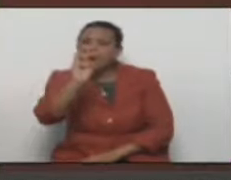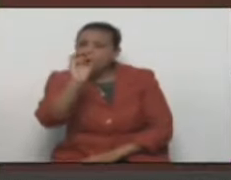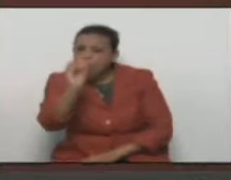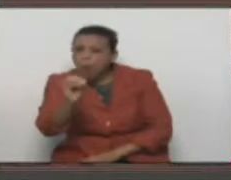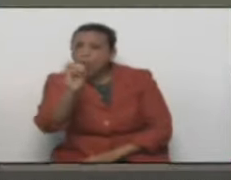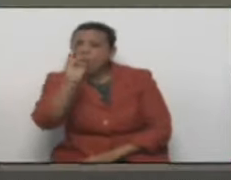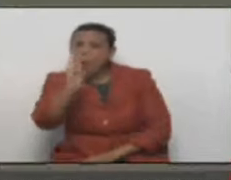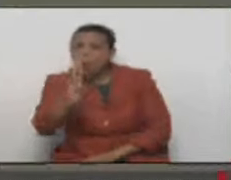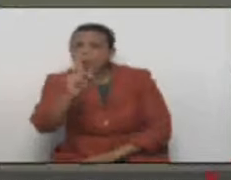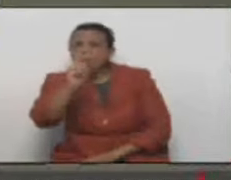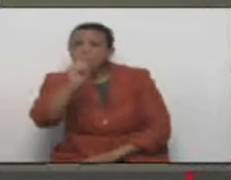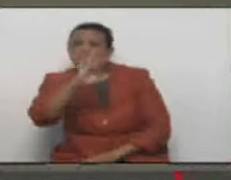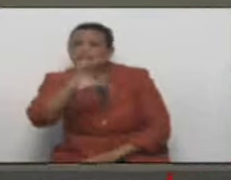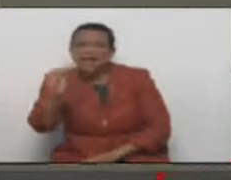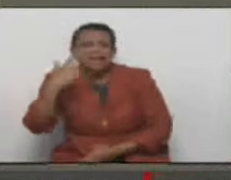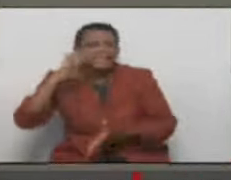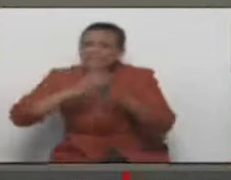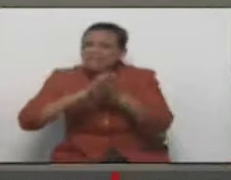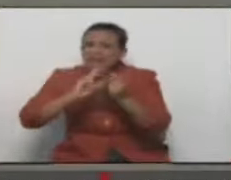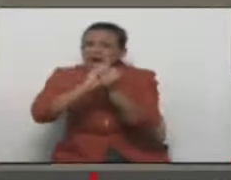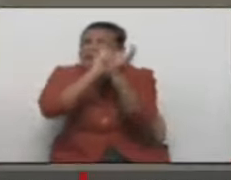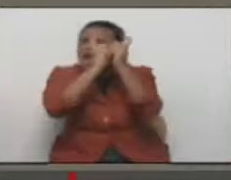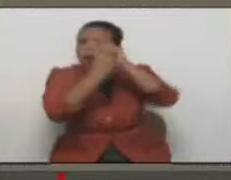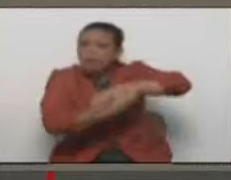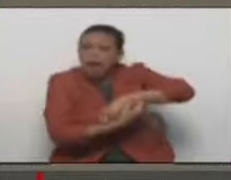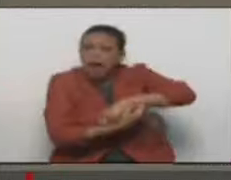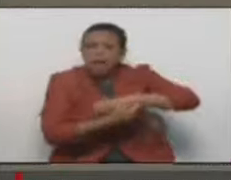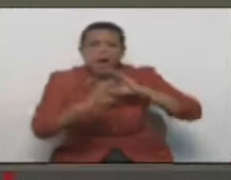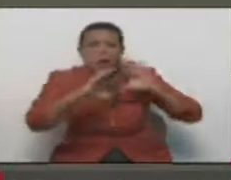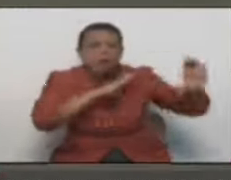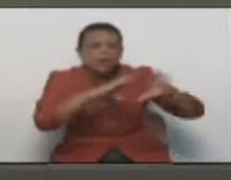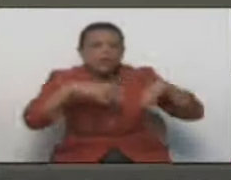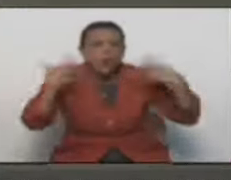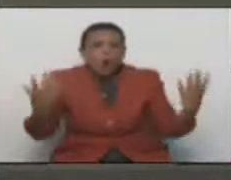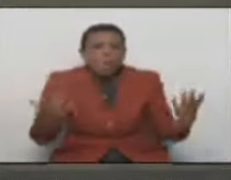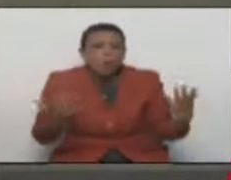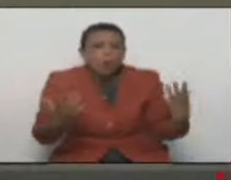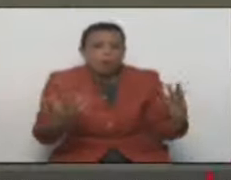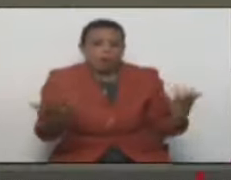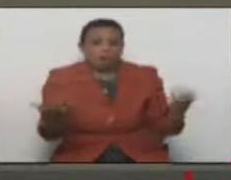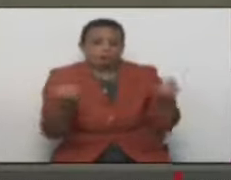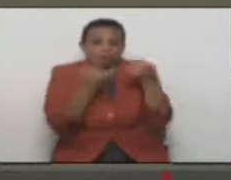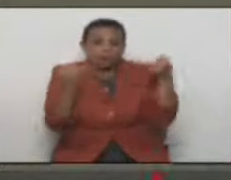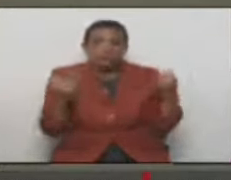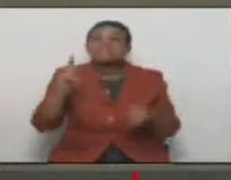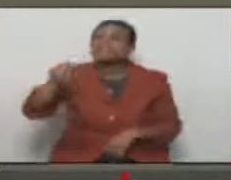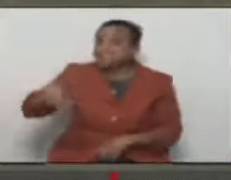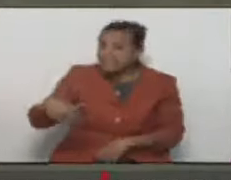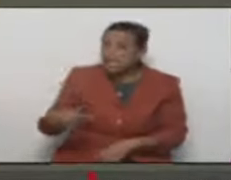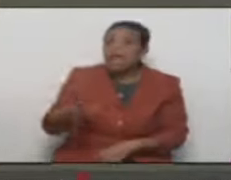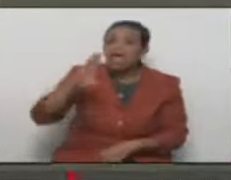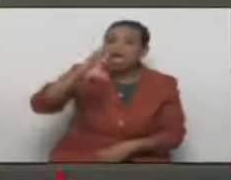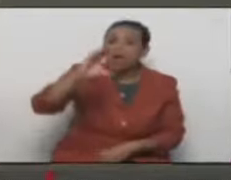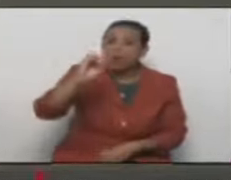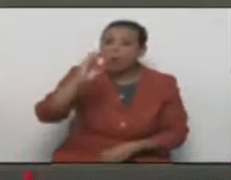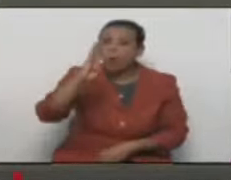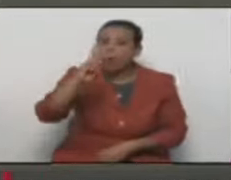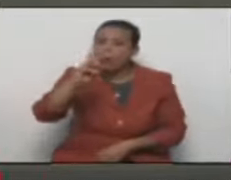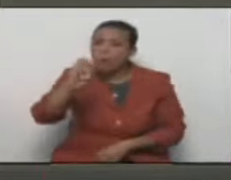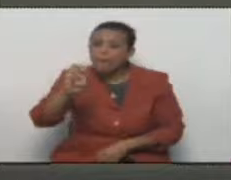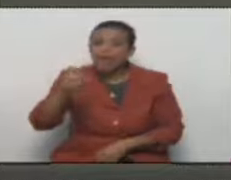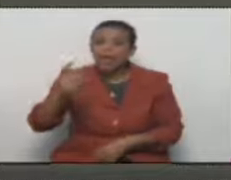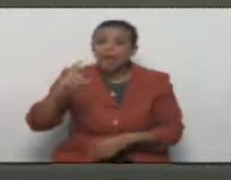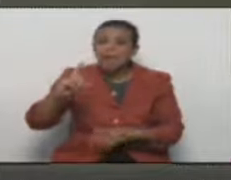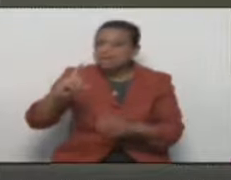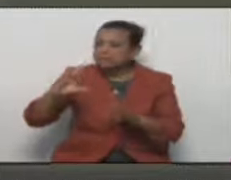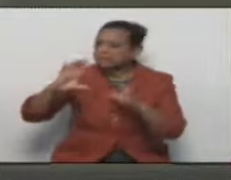revolucionó las comunicaciones. Sí, cambió el cobre por la fibra. ¿Cómo? Salimos del cobre y nos metimos en la era de la fibra